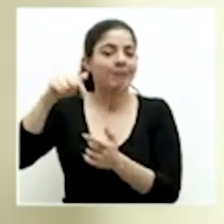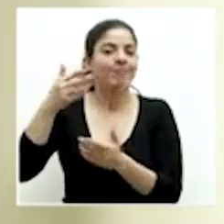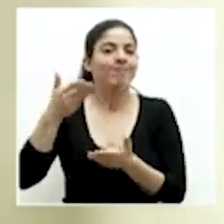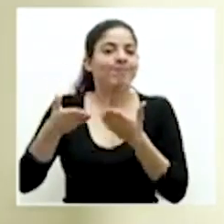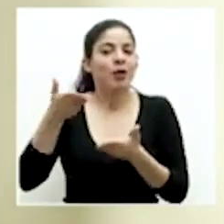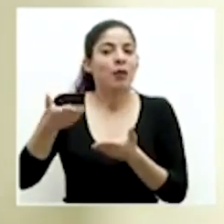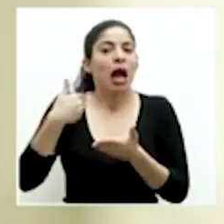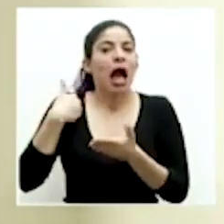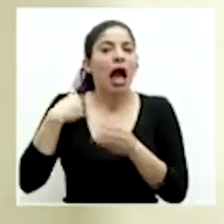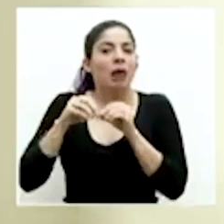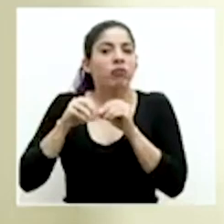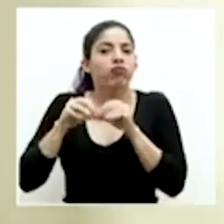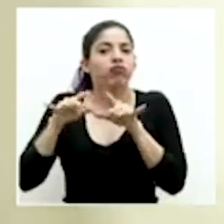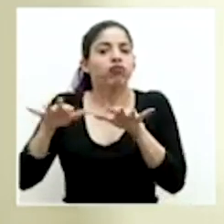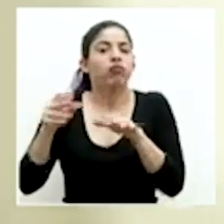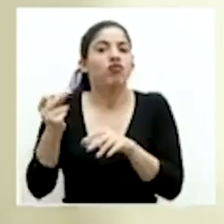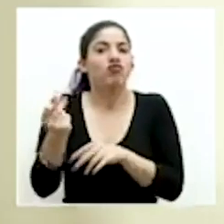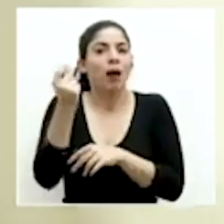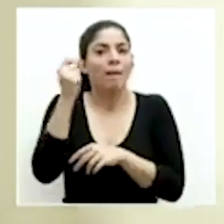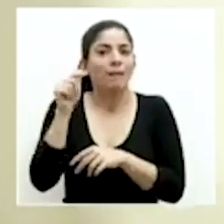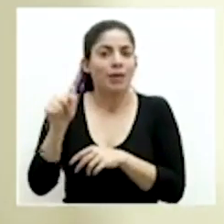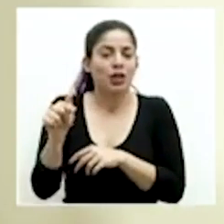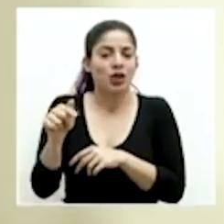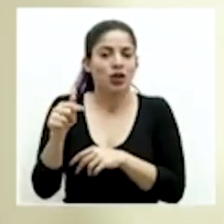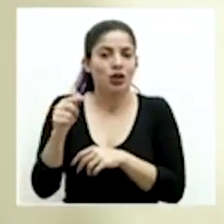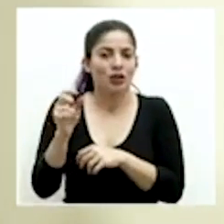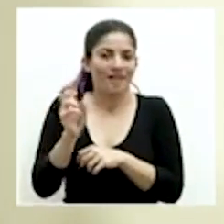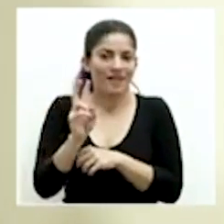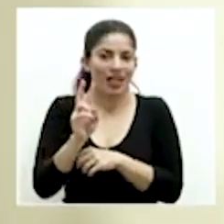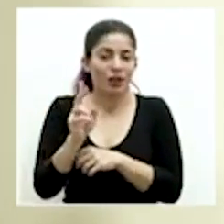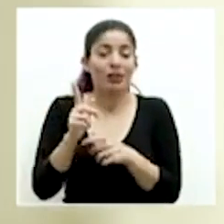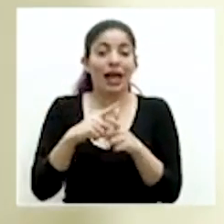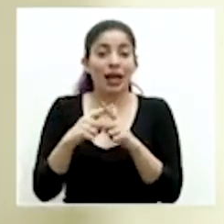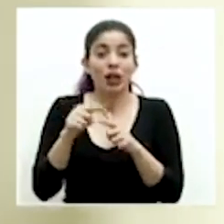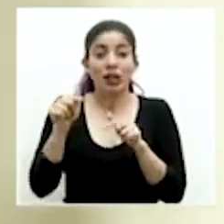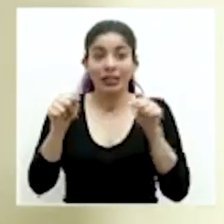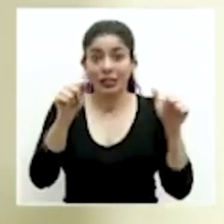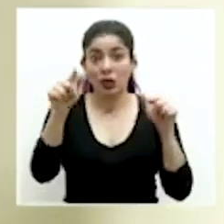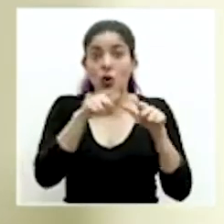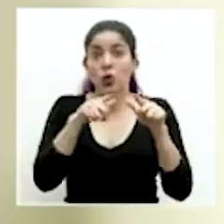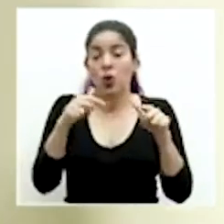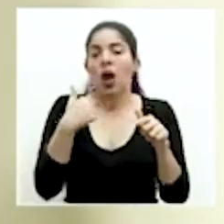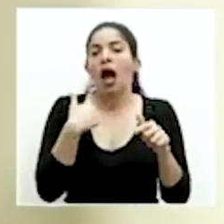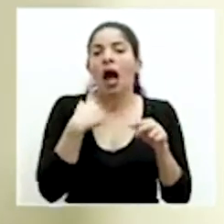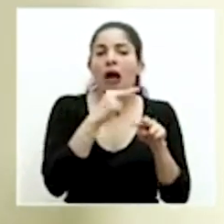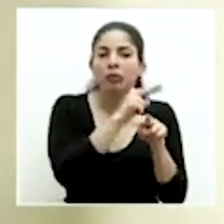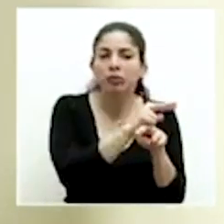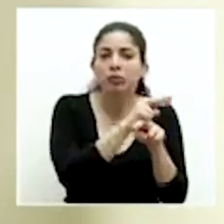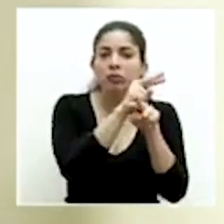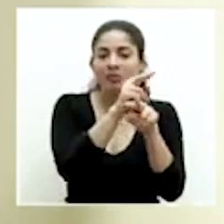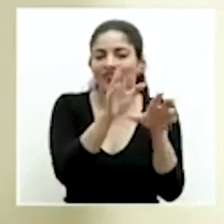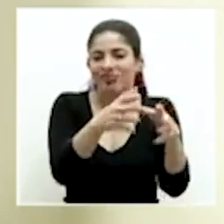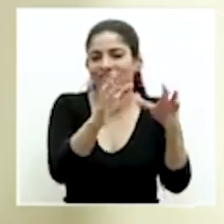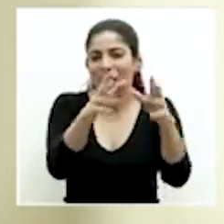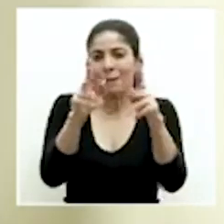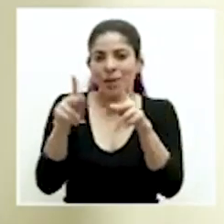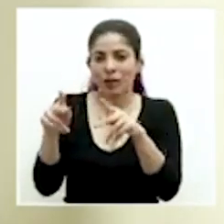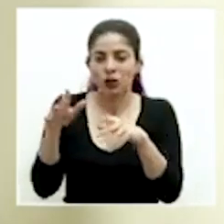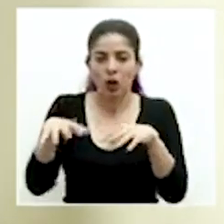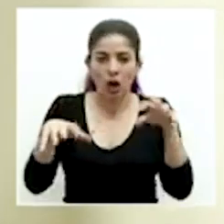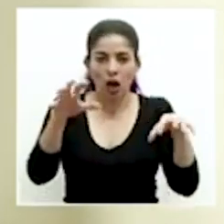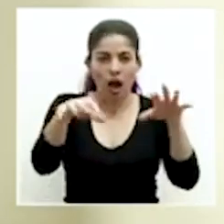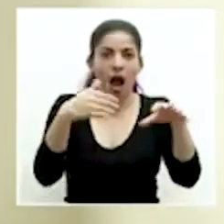que exista una propagación un poco más rápida del virus entonces en ese sentido hay diferentes asentamientos dentro del gran área